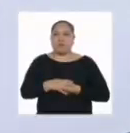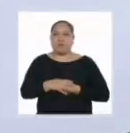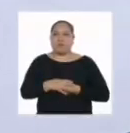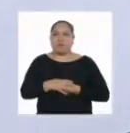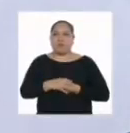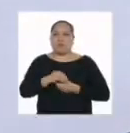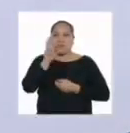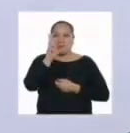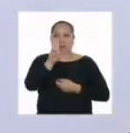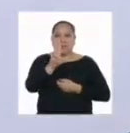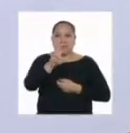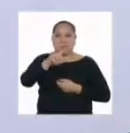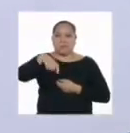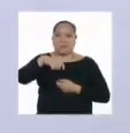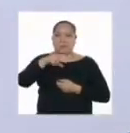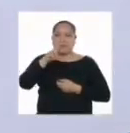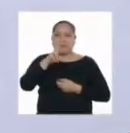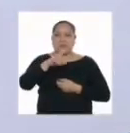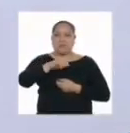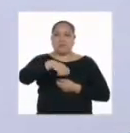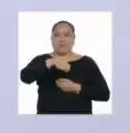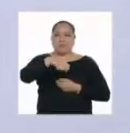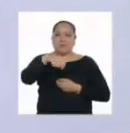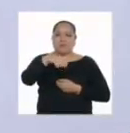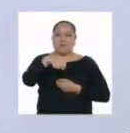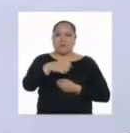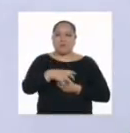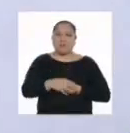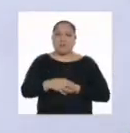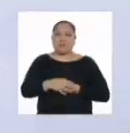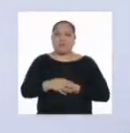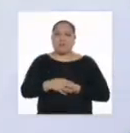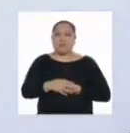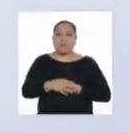Tres gotas, movemos.